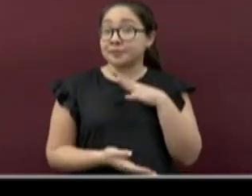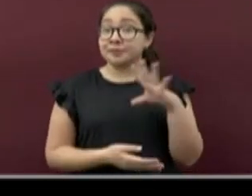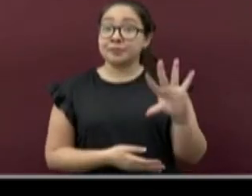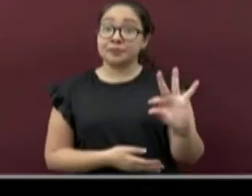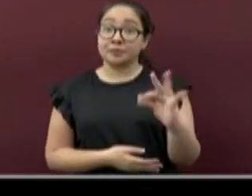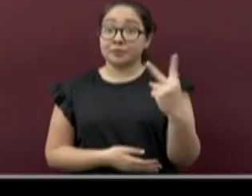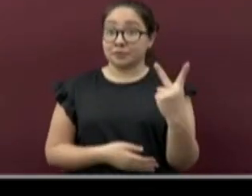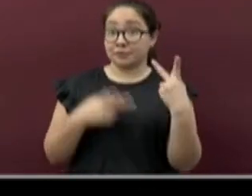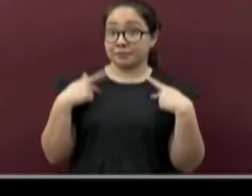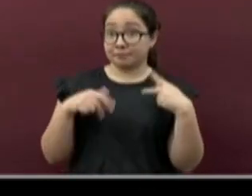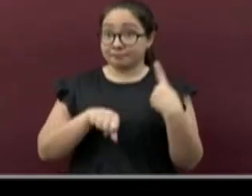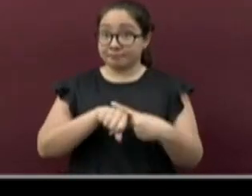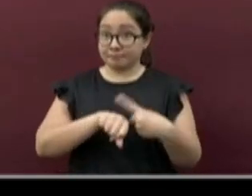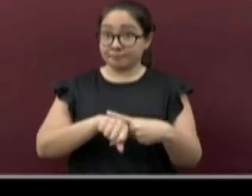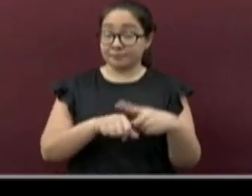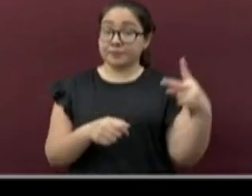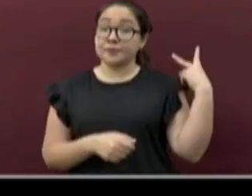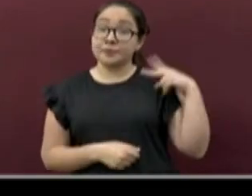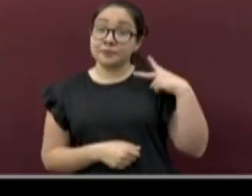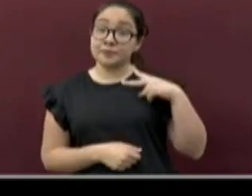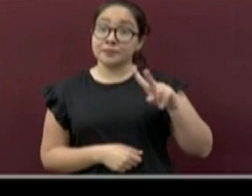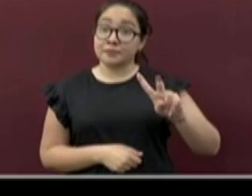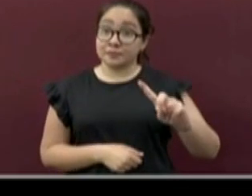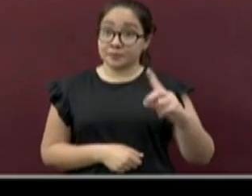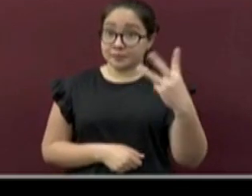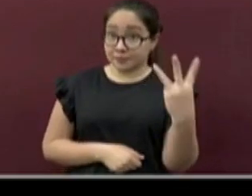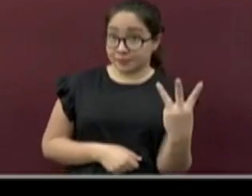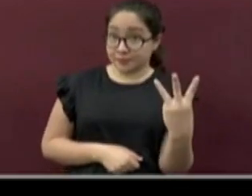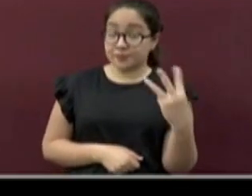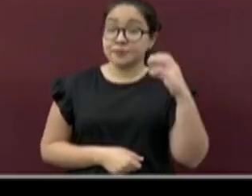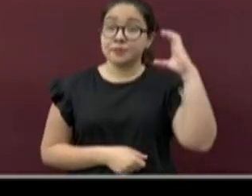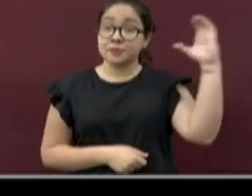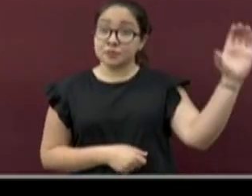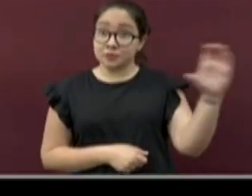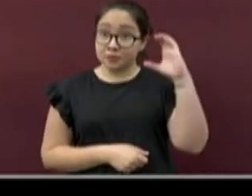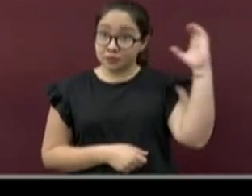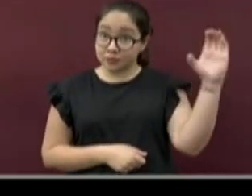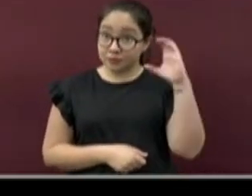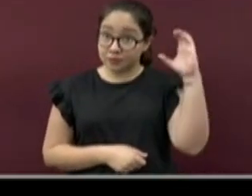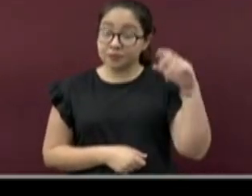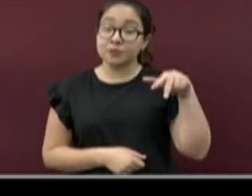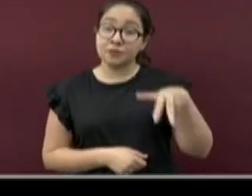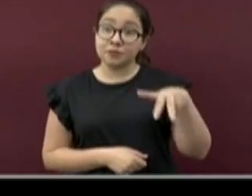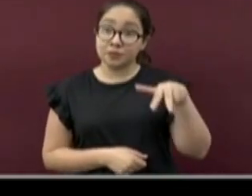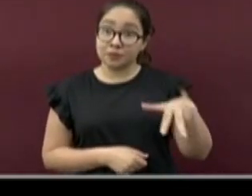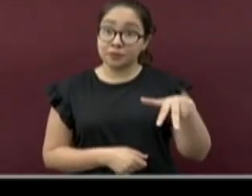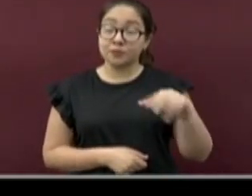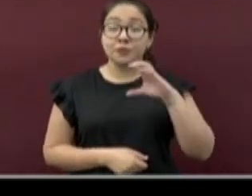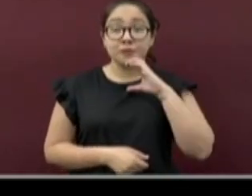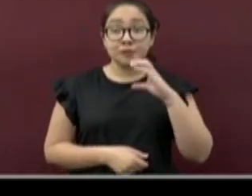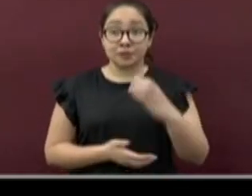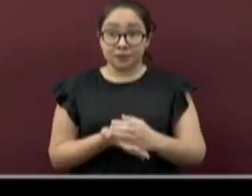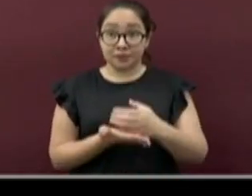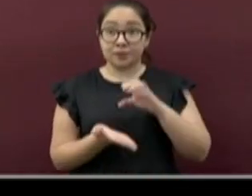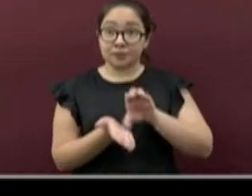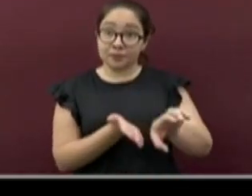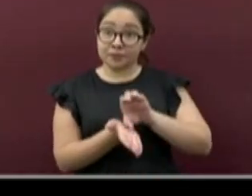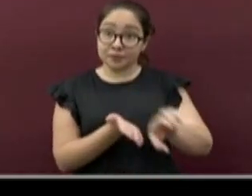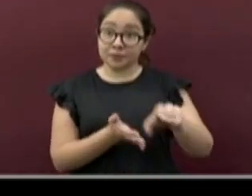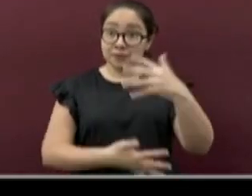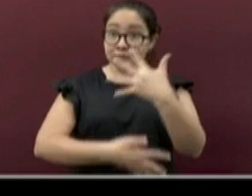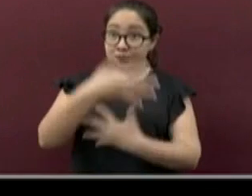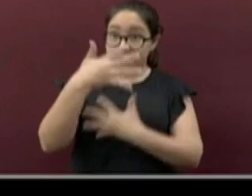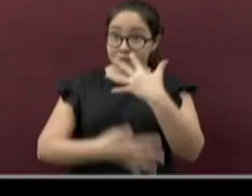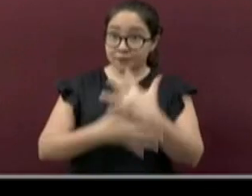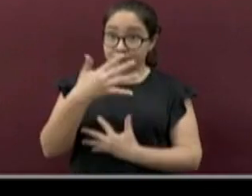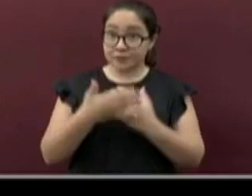42 casos, el de Veracruz 33, Coatzacoalcos 18, ahora Coatepec 15 y Orizaba